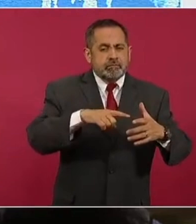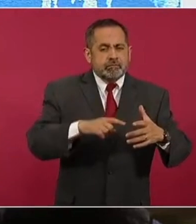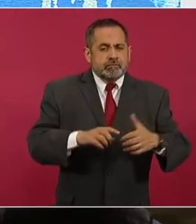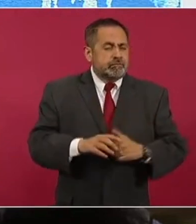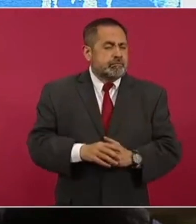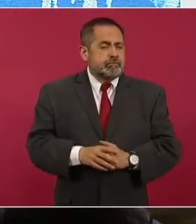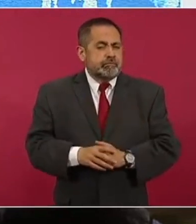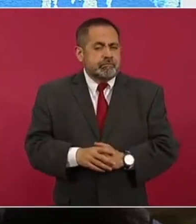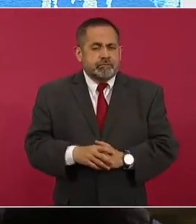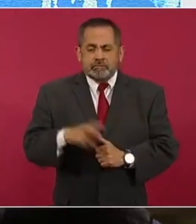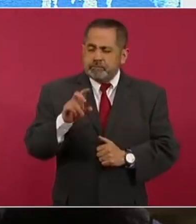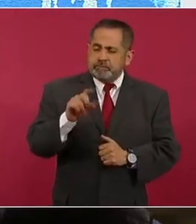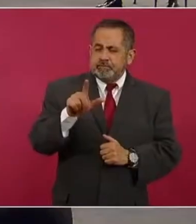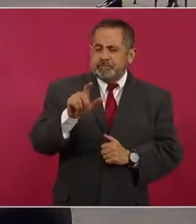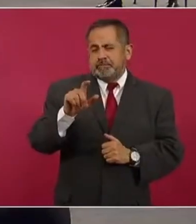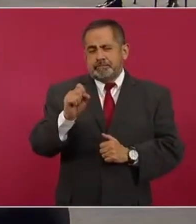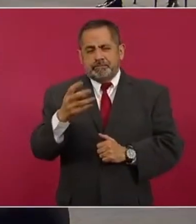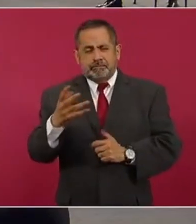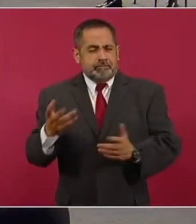37-64